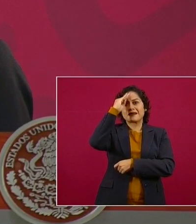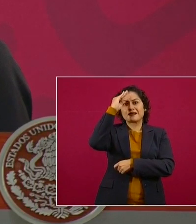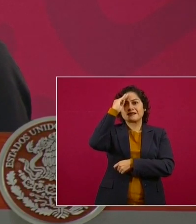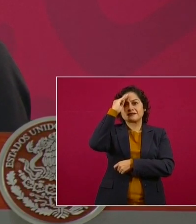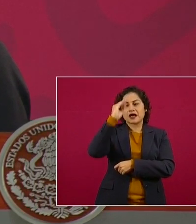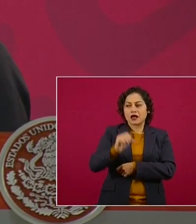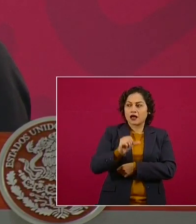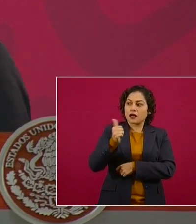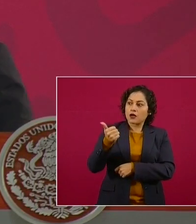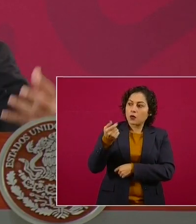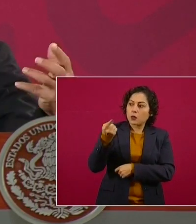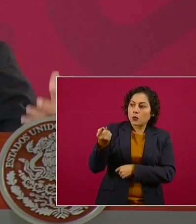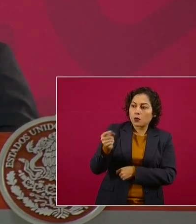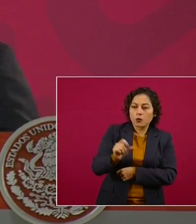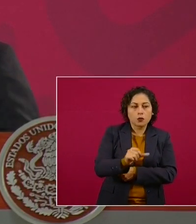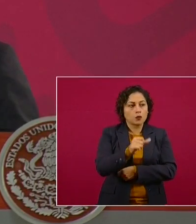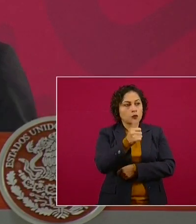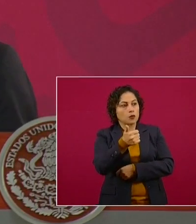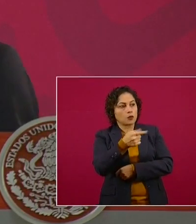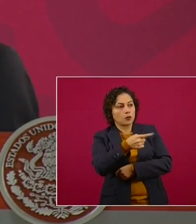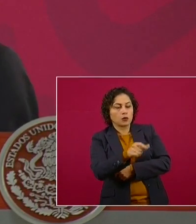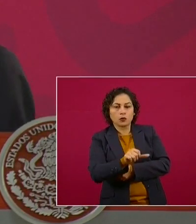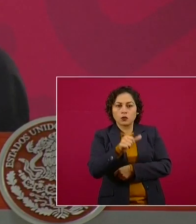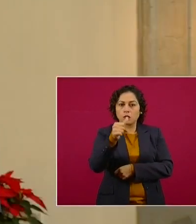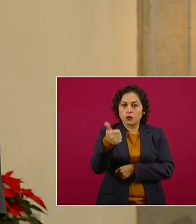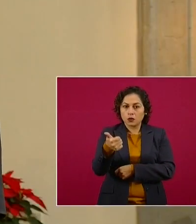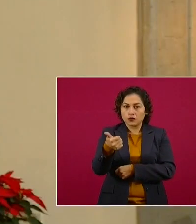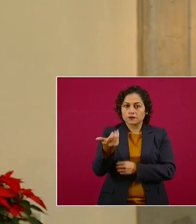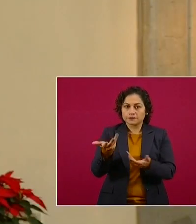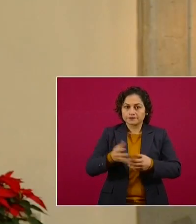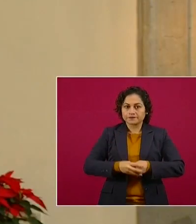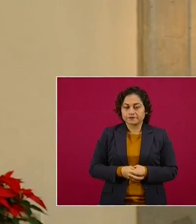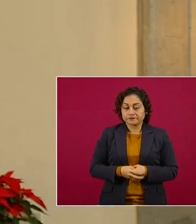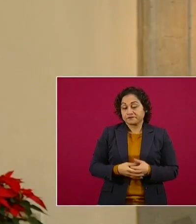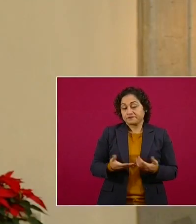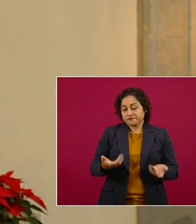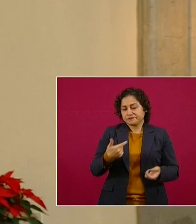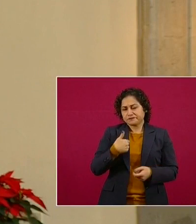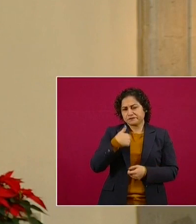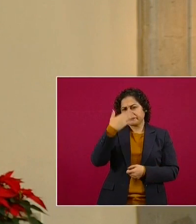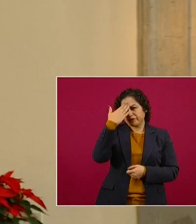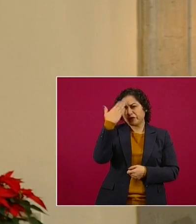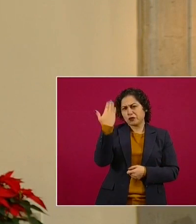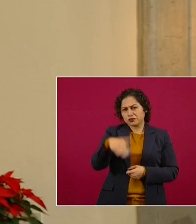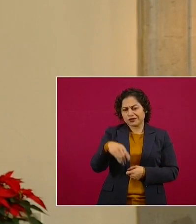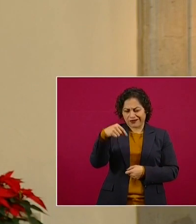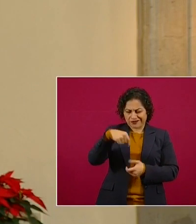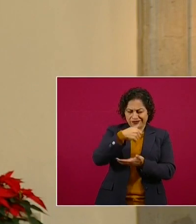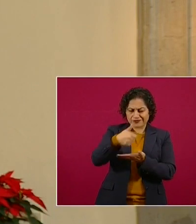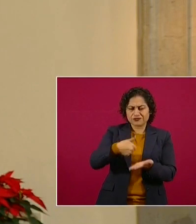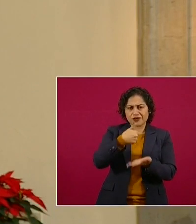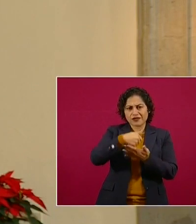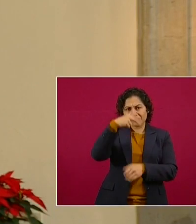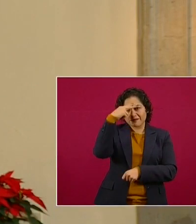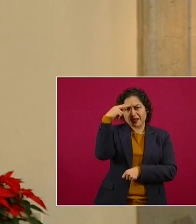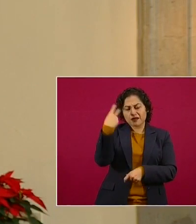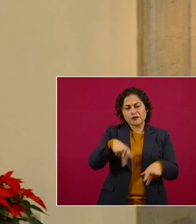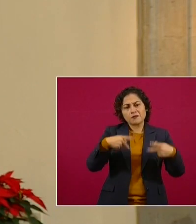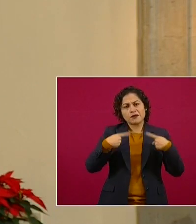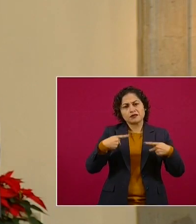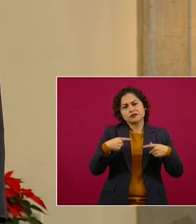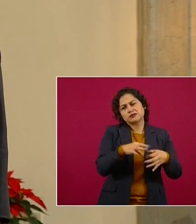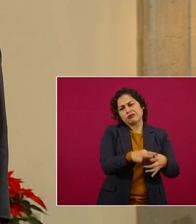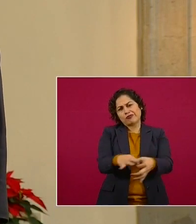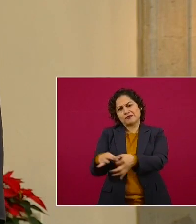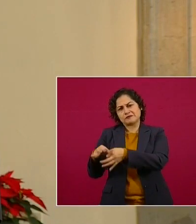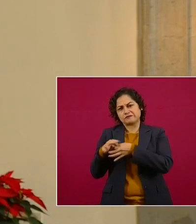Es una ciudad, repito, muy solidaria. Me